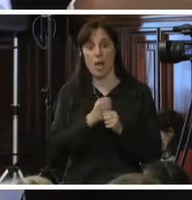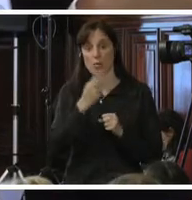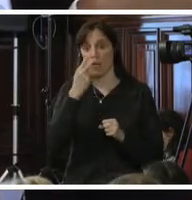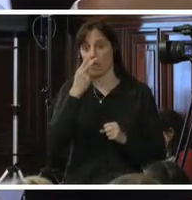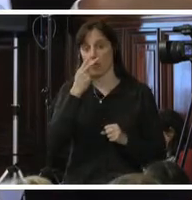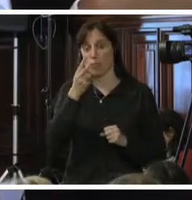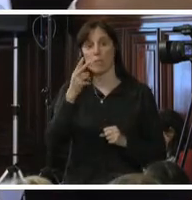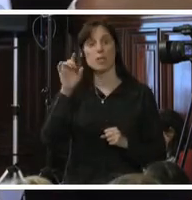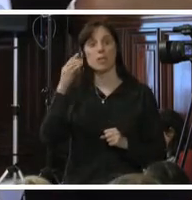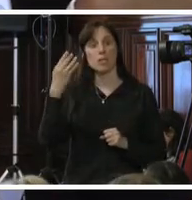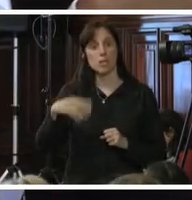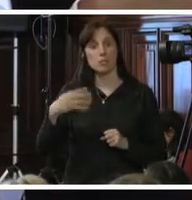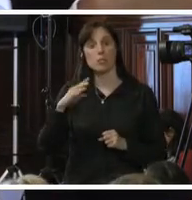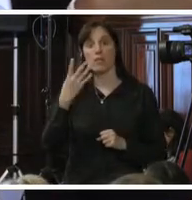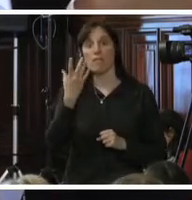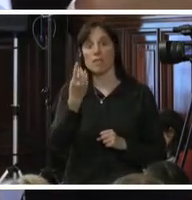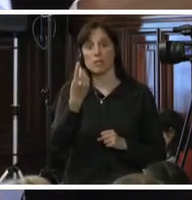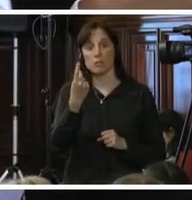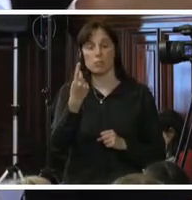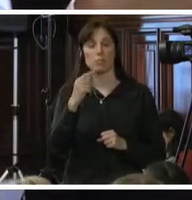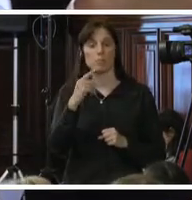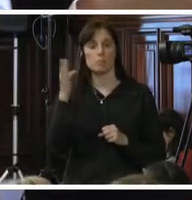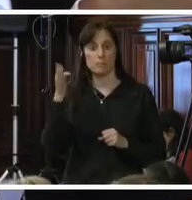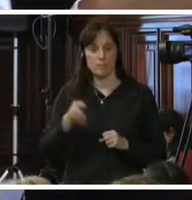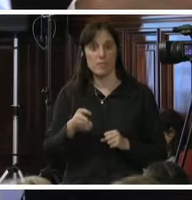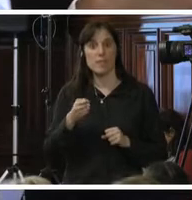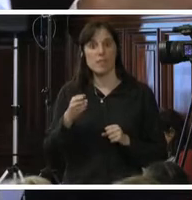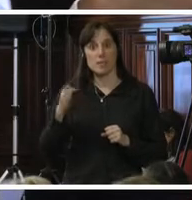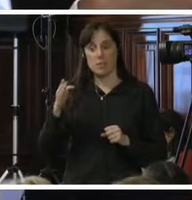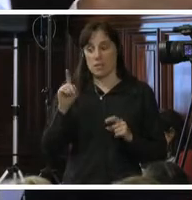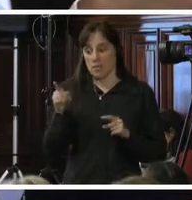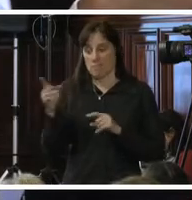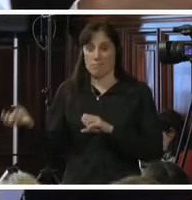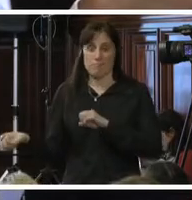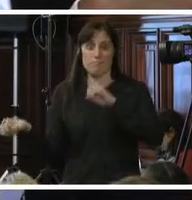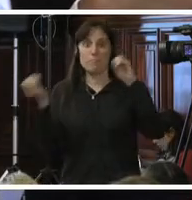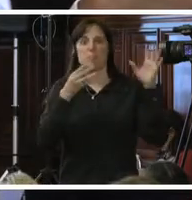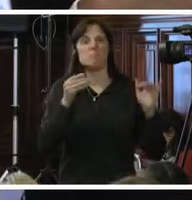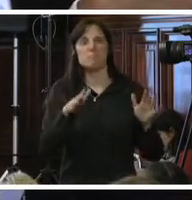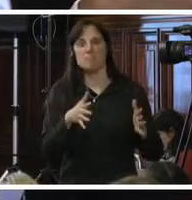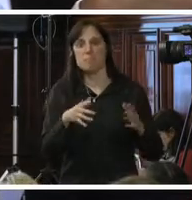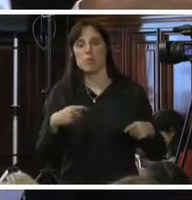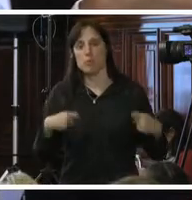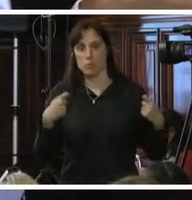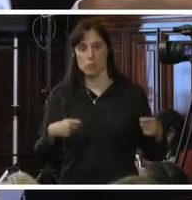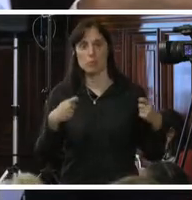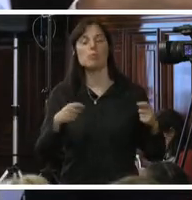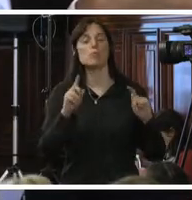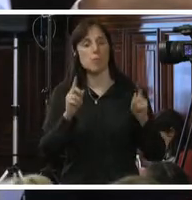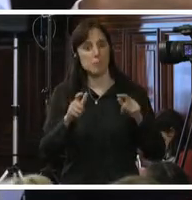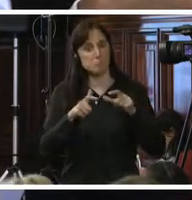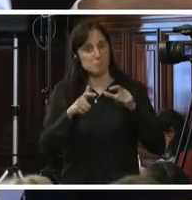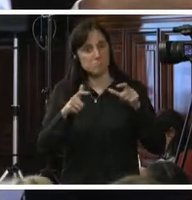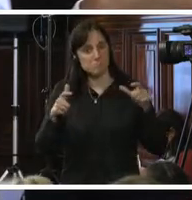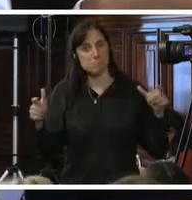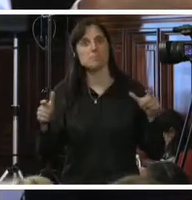eran el 21%. De otra parte, aunque la explotación sexual sigue siendo la principal finalidad de explotación en la región, ha ido en aumento